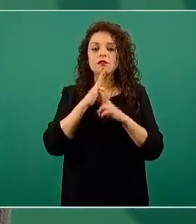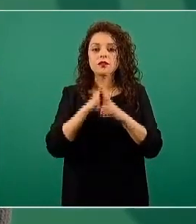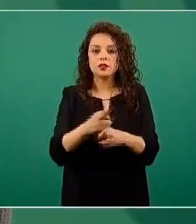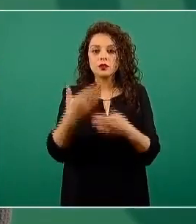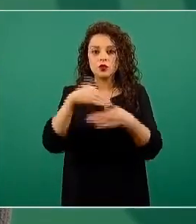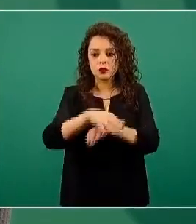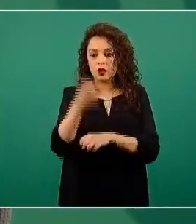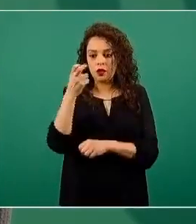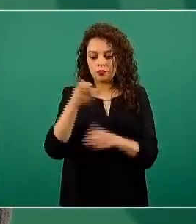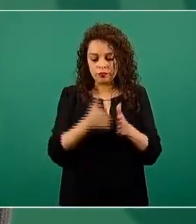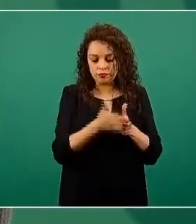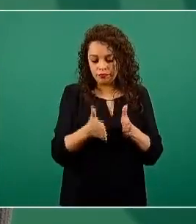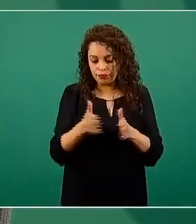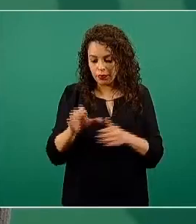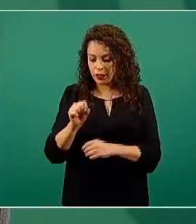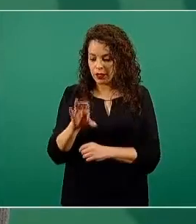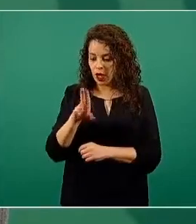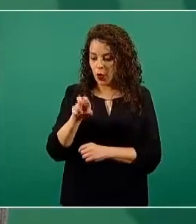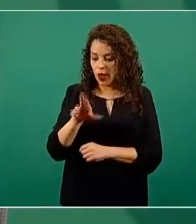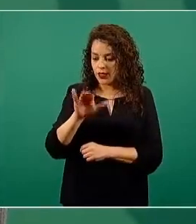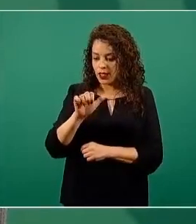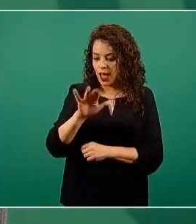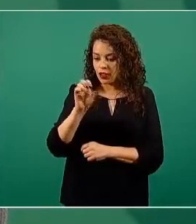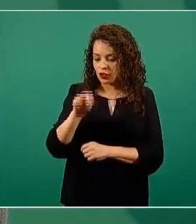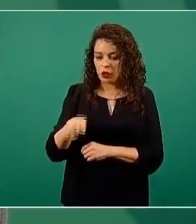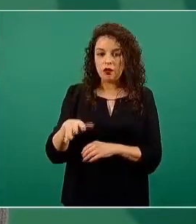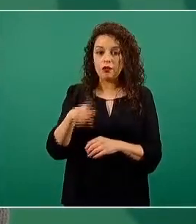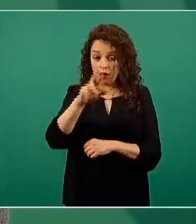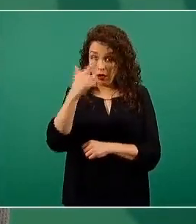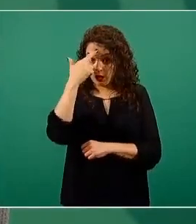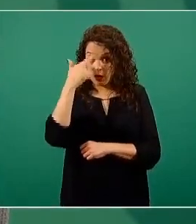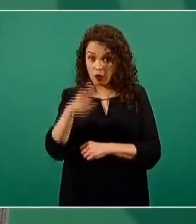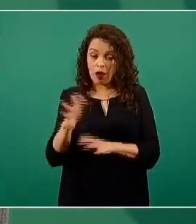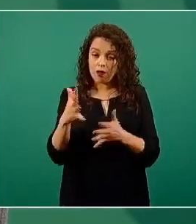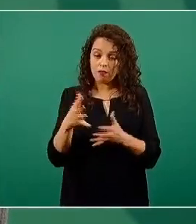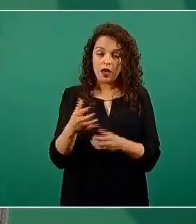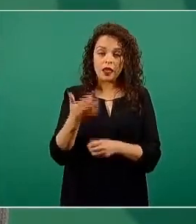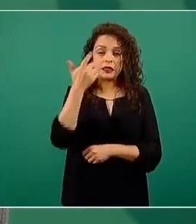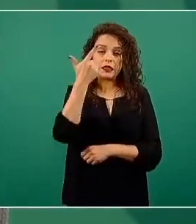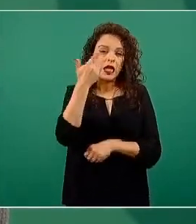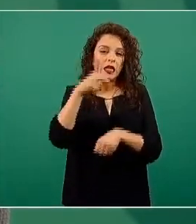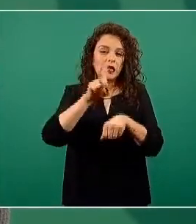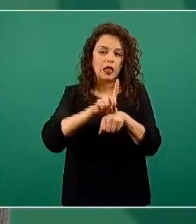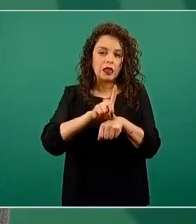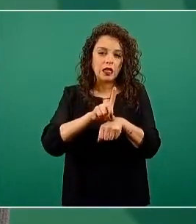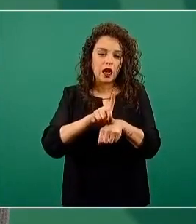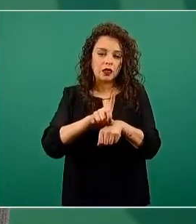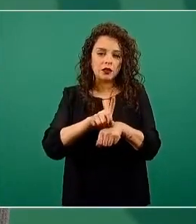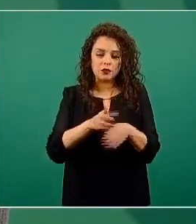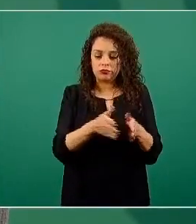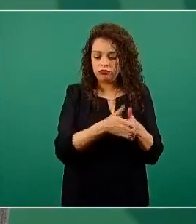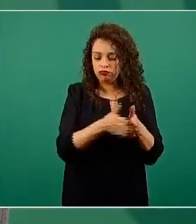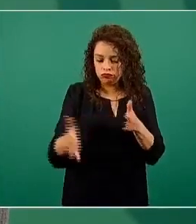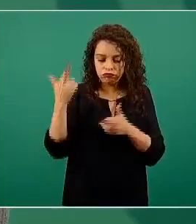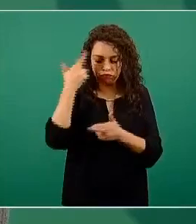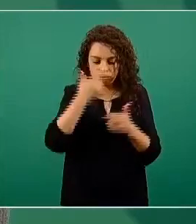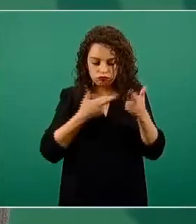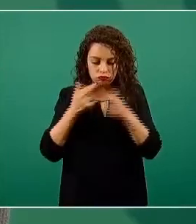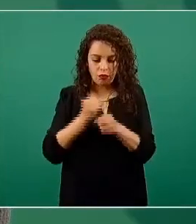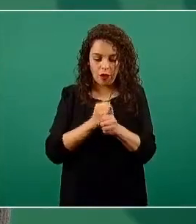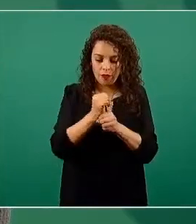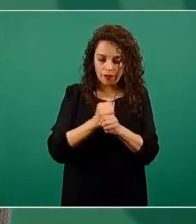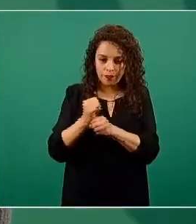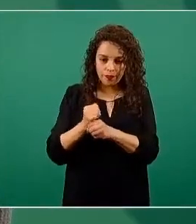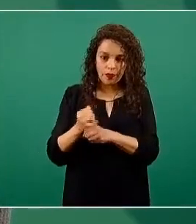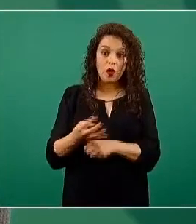secuenciación. Recordemos que la secuenciación genética demora aproximadamente siete días en realizarse. Las muestras de estas personas llegaron,